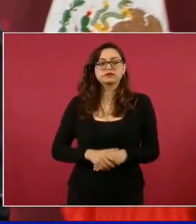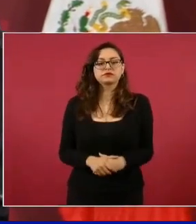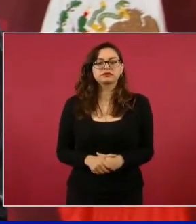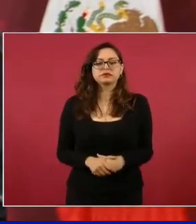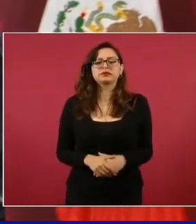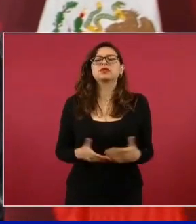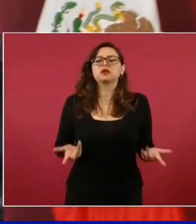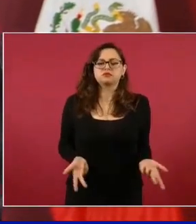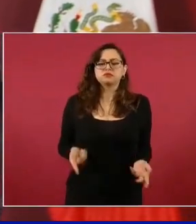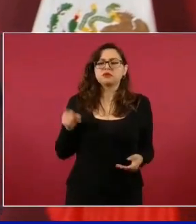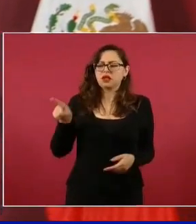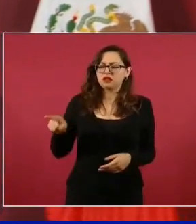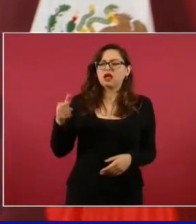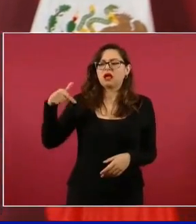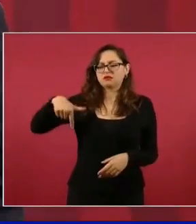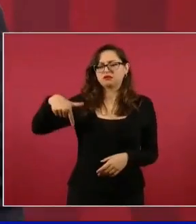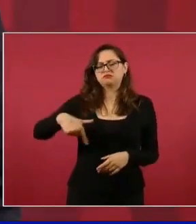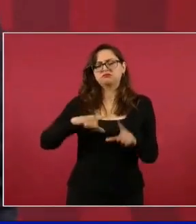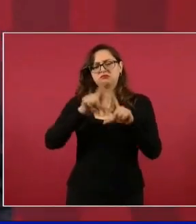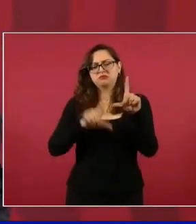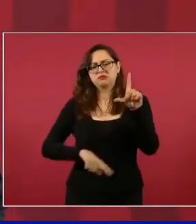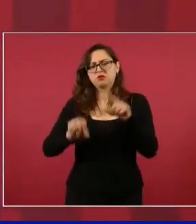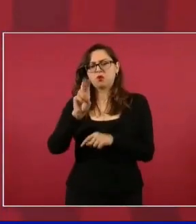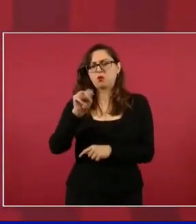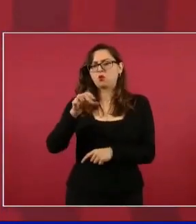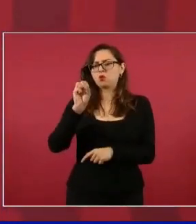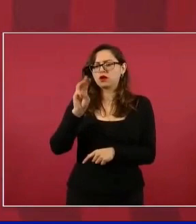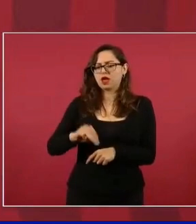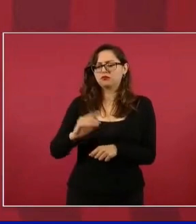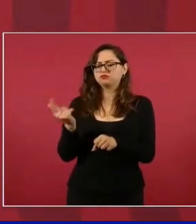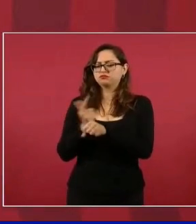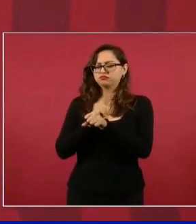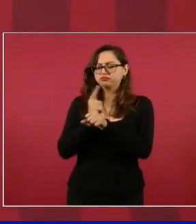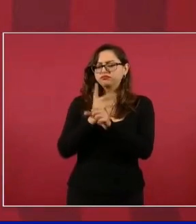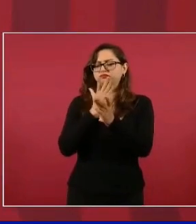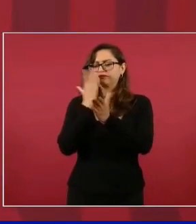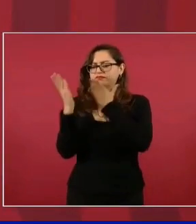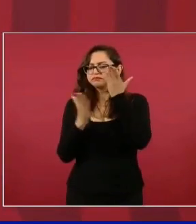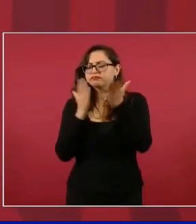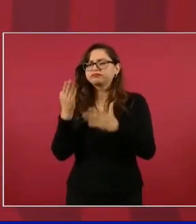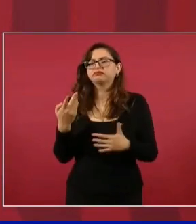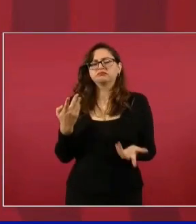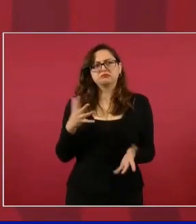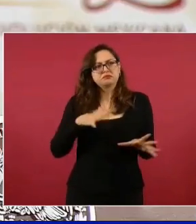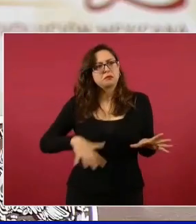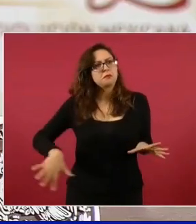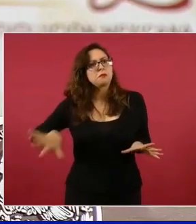UNAM tiene una dimensión social,